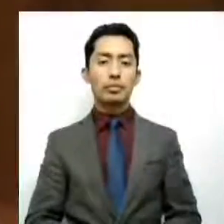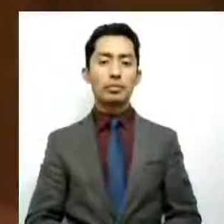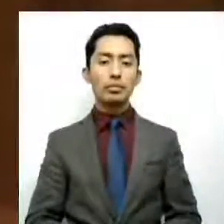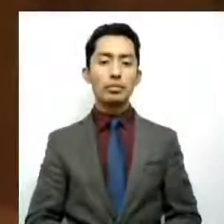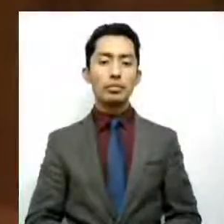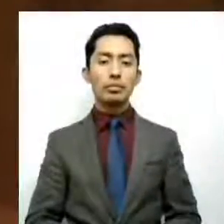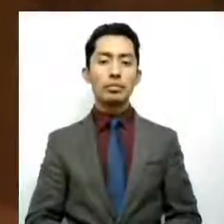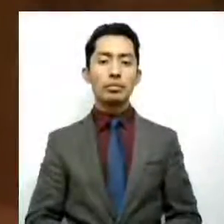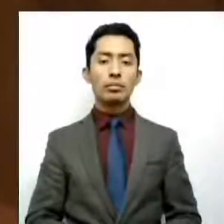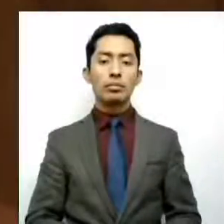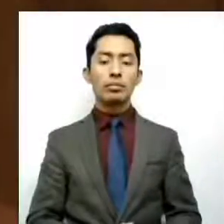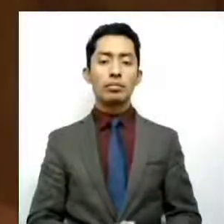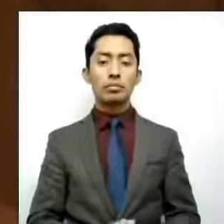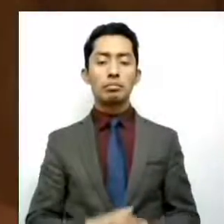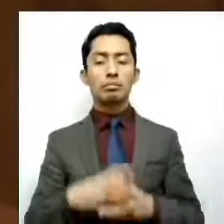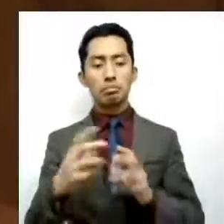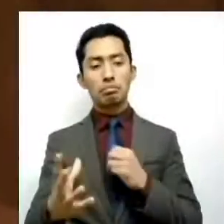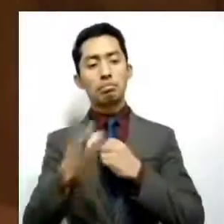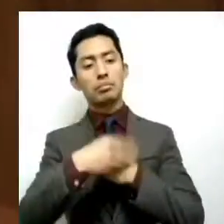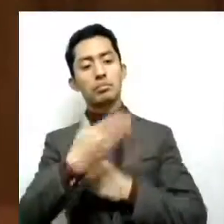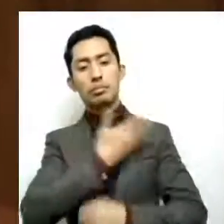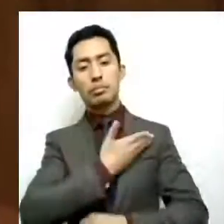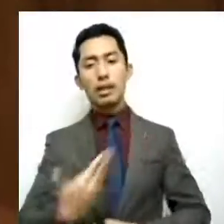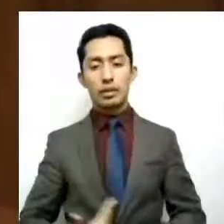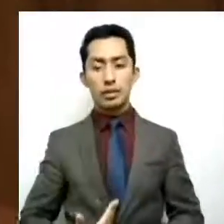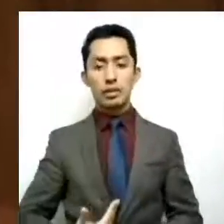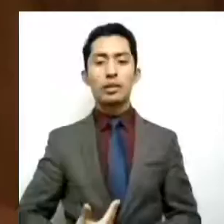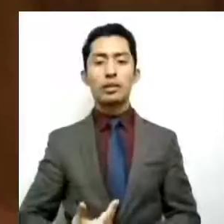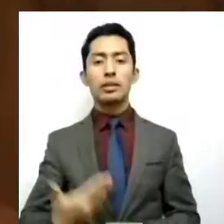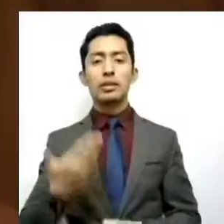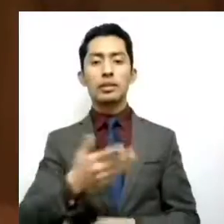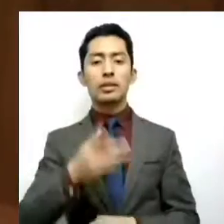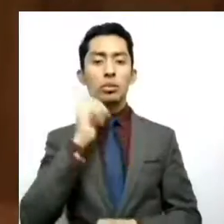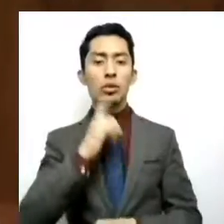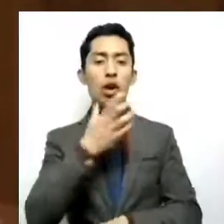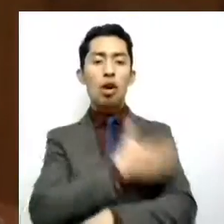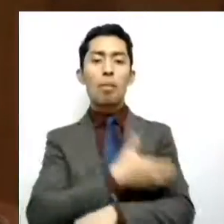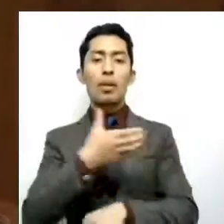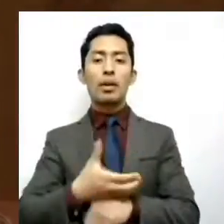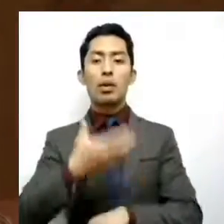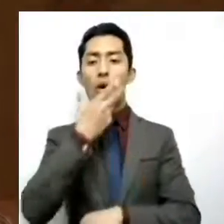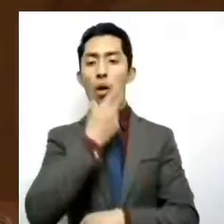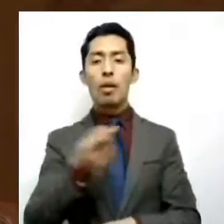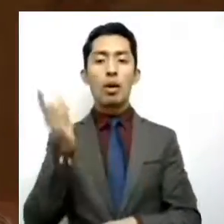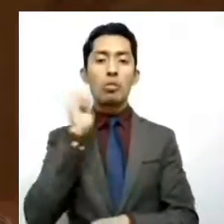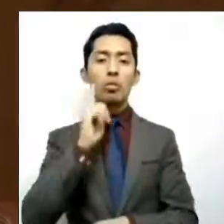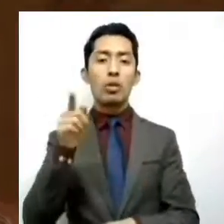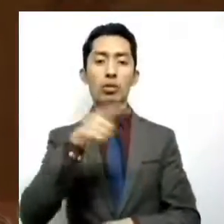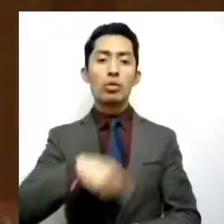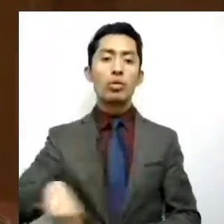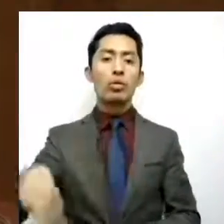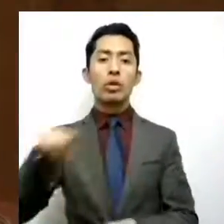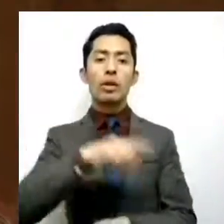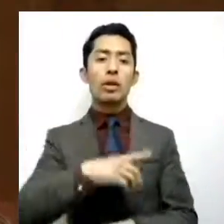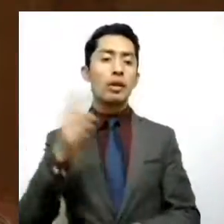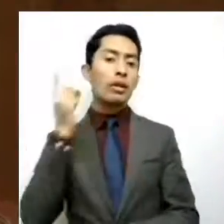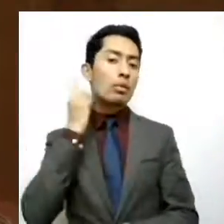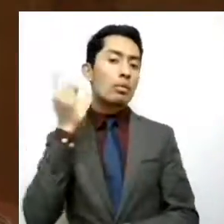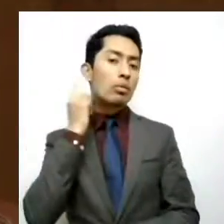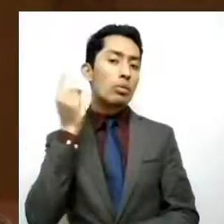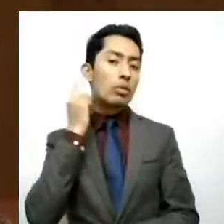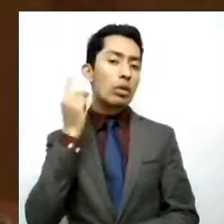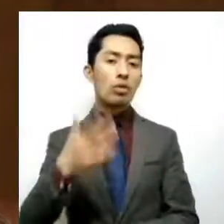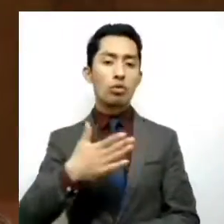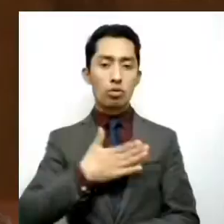Con la venia de la presidencia, compañeras y compañeros diputados, saludo a quienes